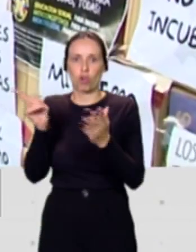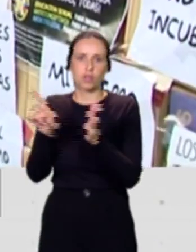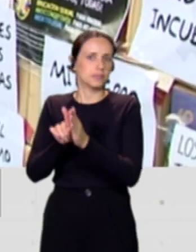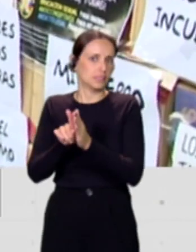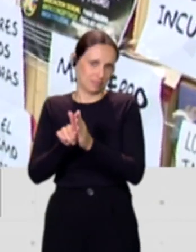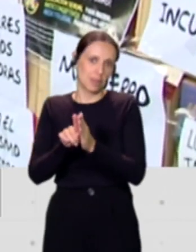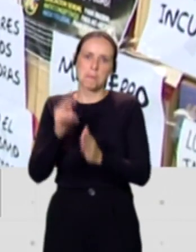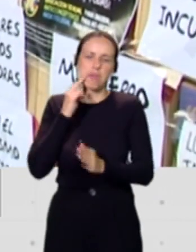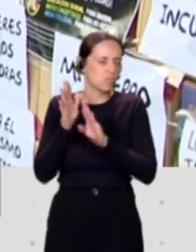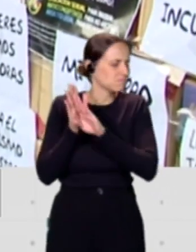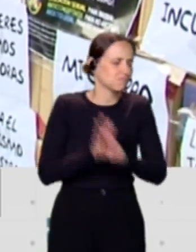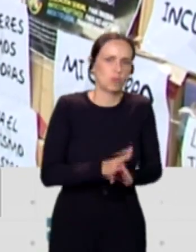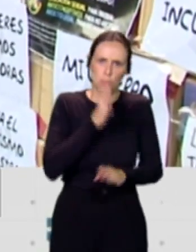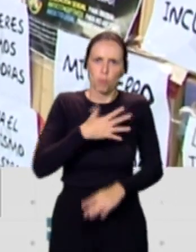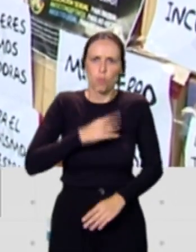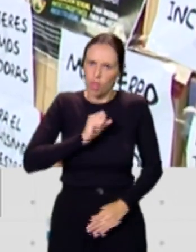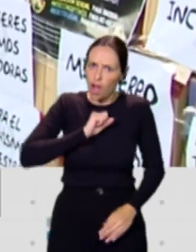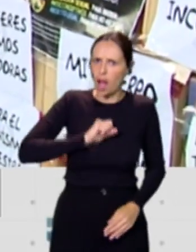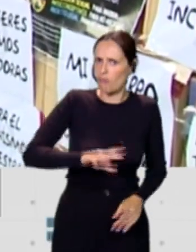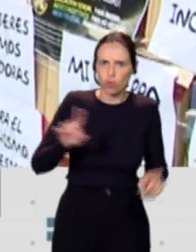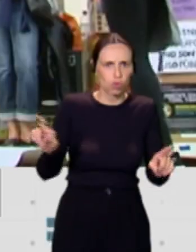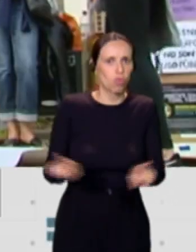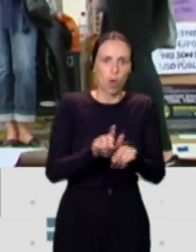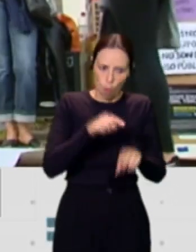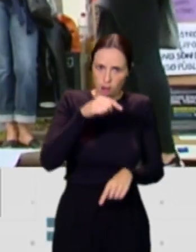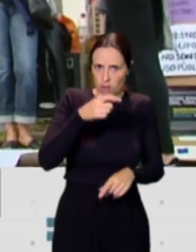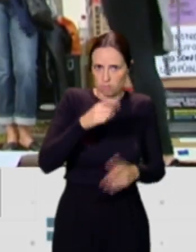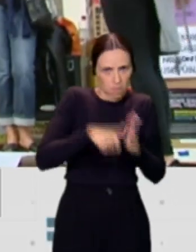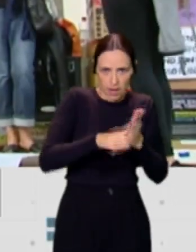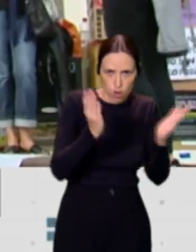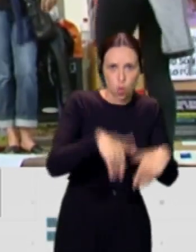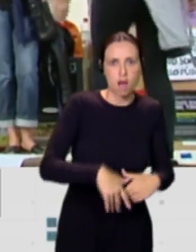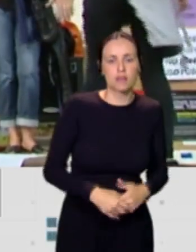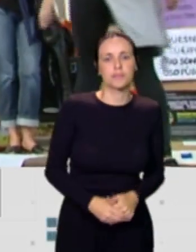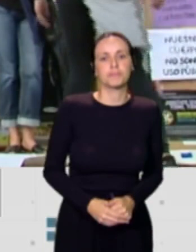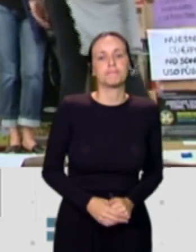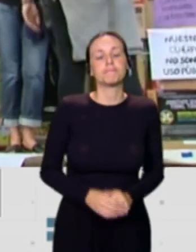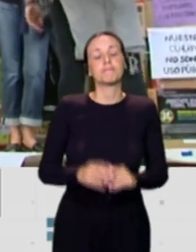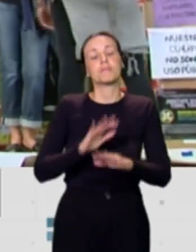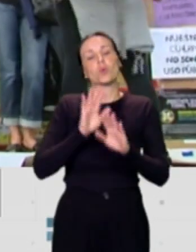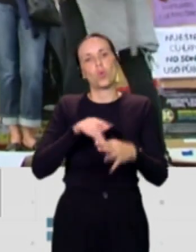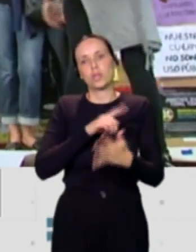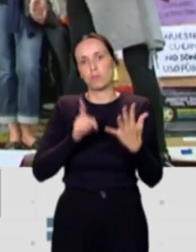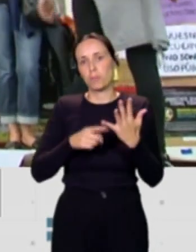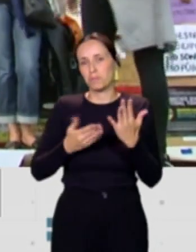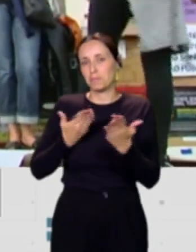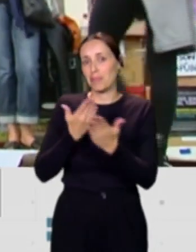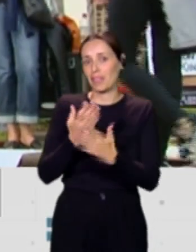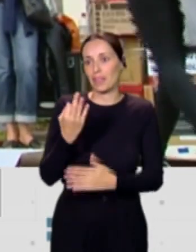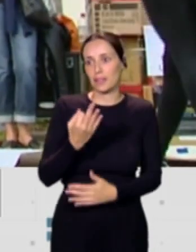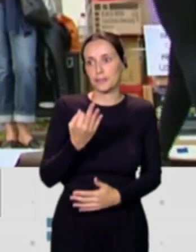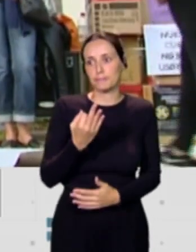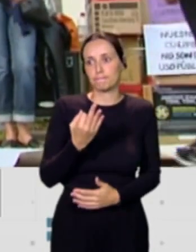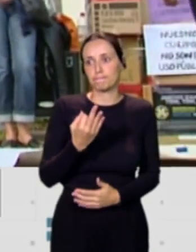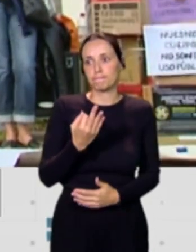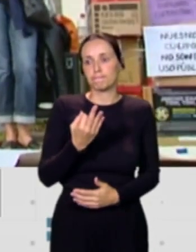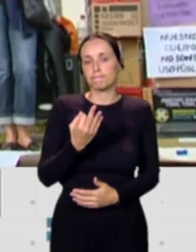supuesto ser ni reportadas o repatriadas. Y por último, pues que el último punto de la última